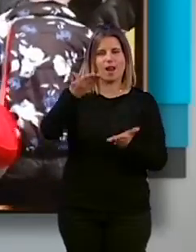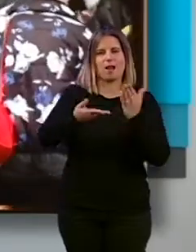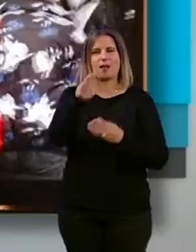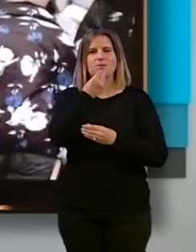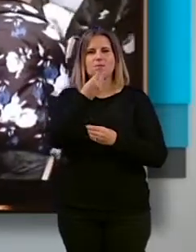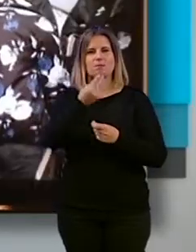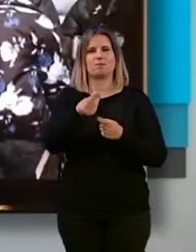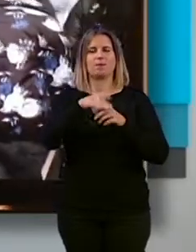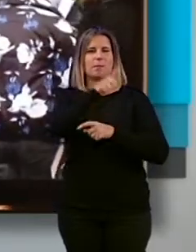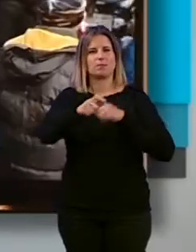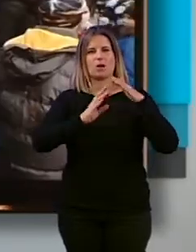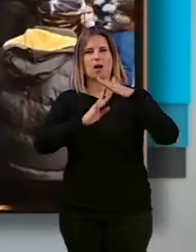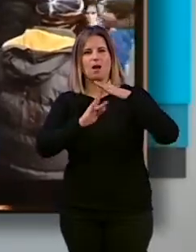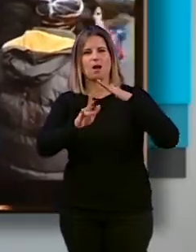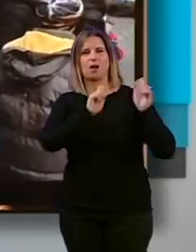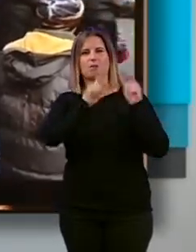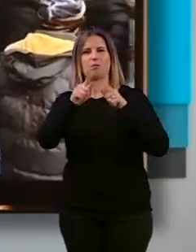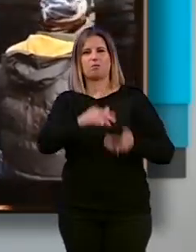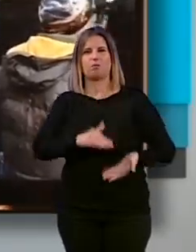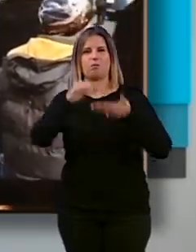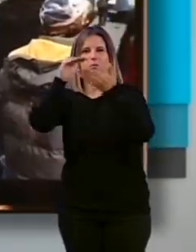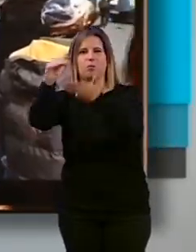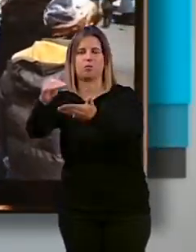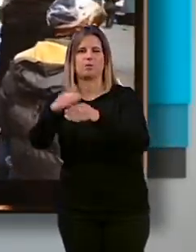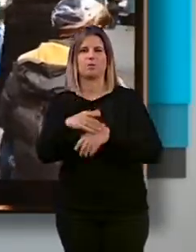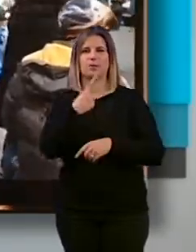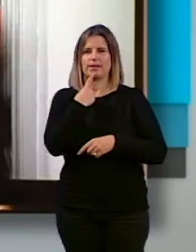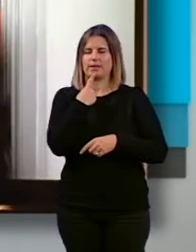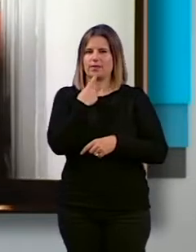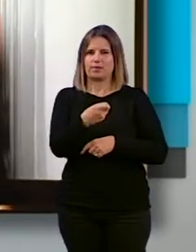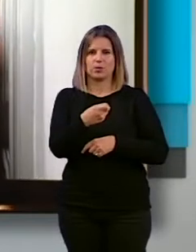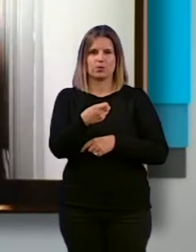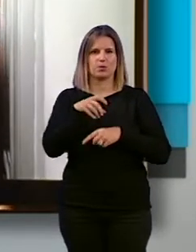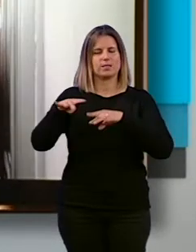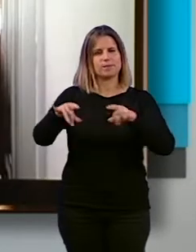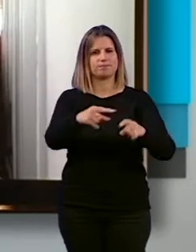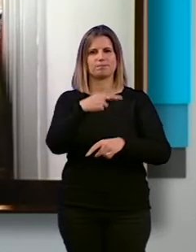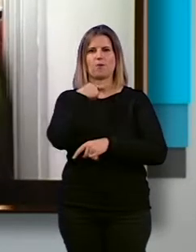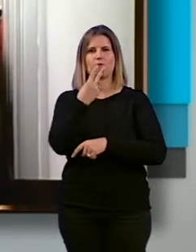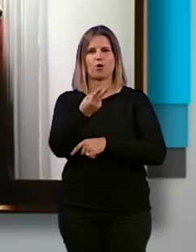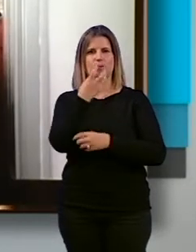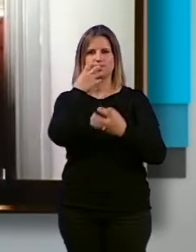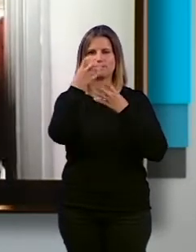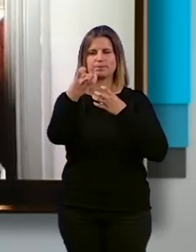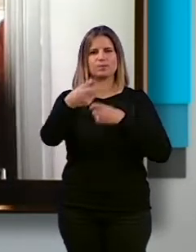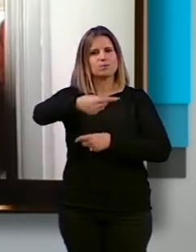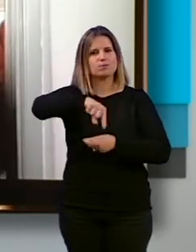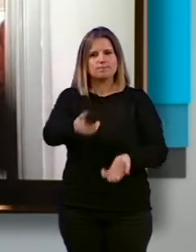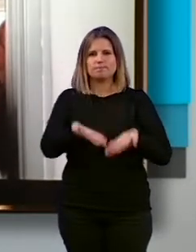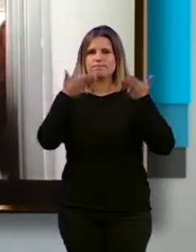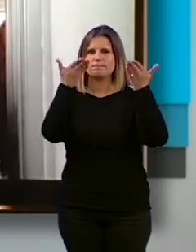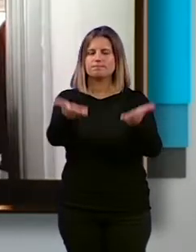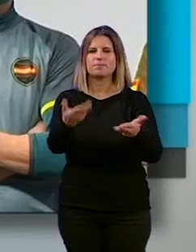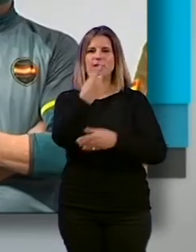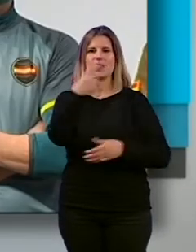para los refugiados que están huyendo del país. En este dificultoso terreno decimos en alto que hemos ayudado directamente a 100